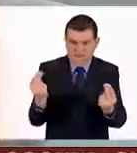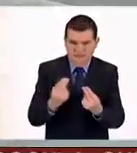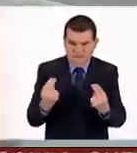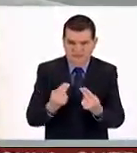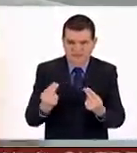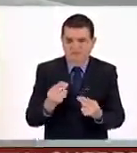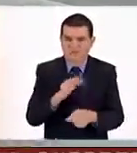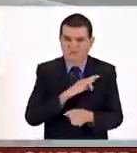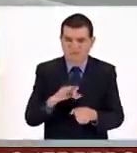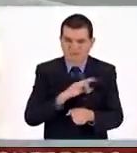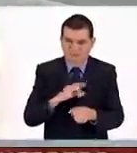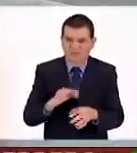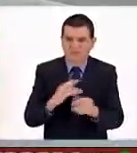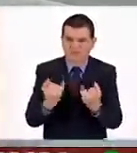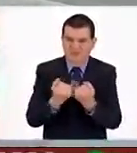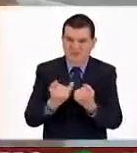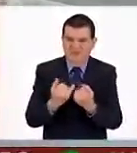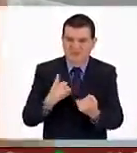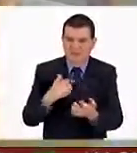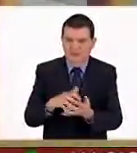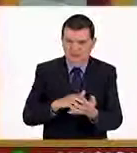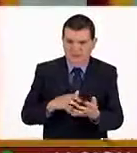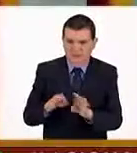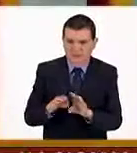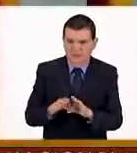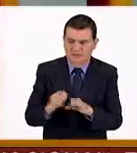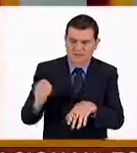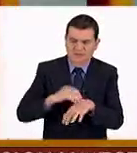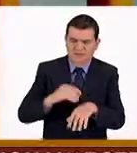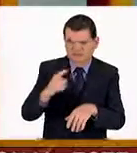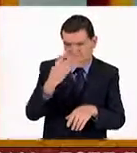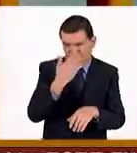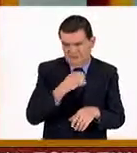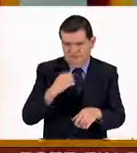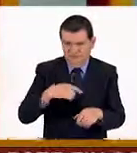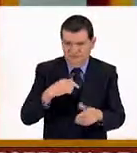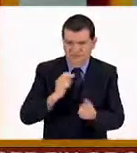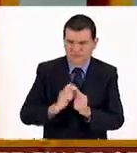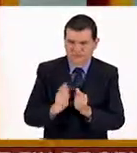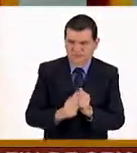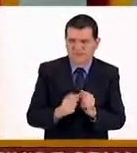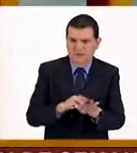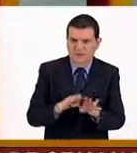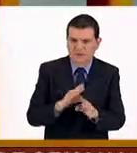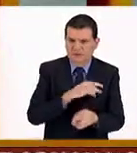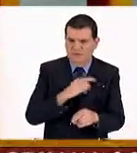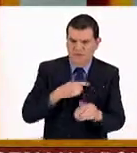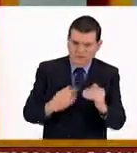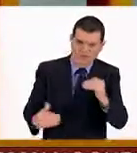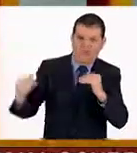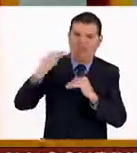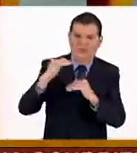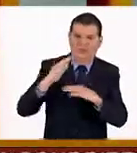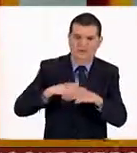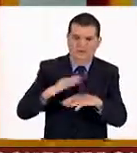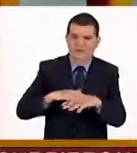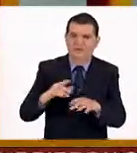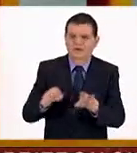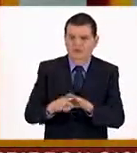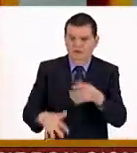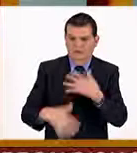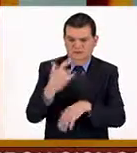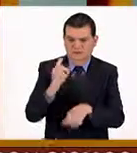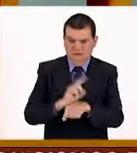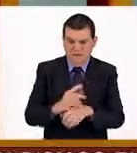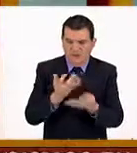conocer sus posibilidades de ahorro para cumplir sus objetivos y saber su capacidad de pago y no sobreendeudarse. Para que su quincena no